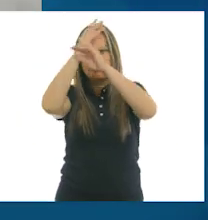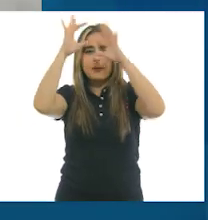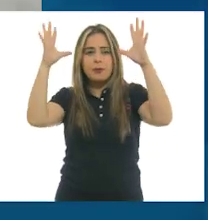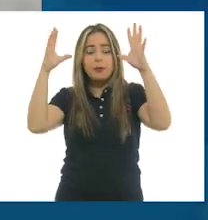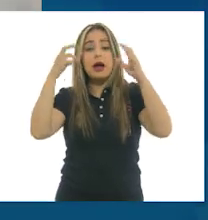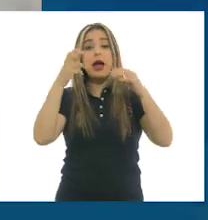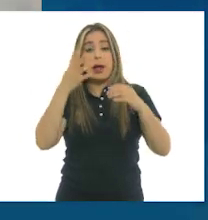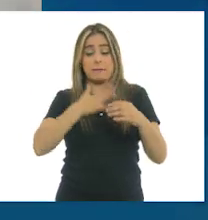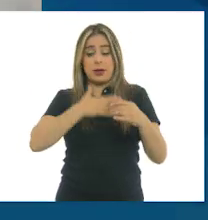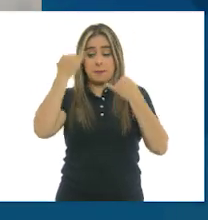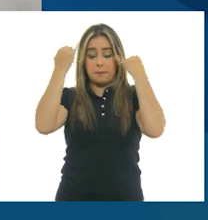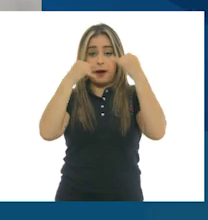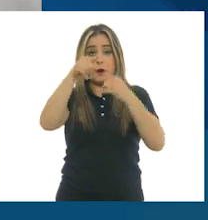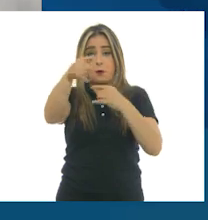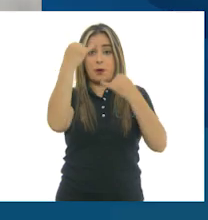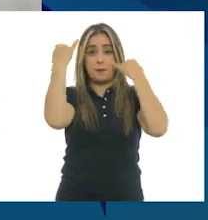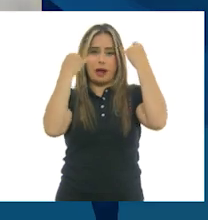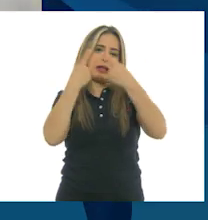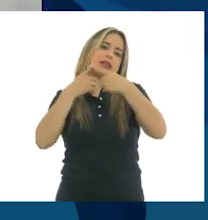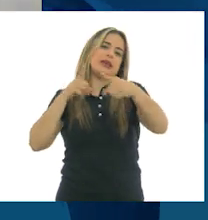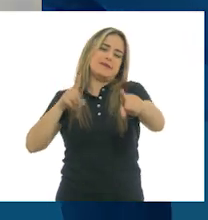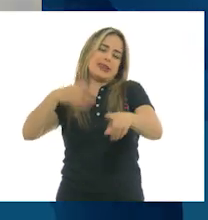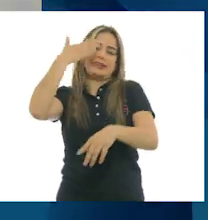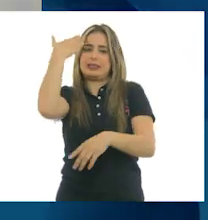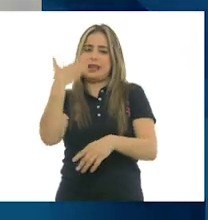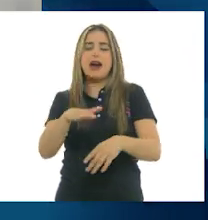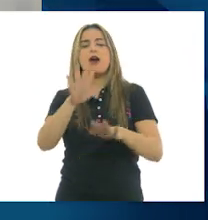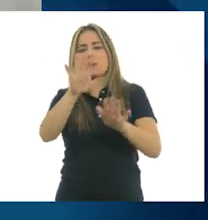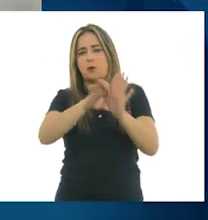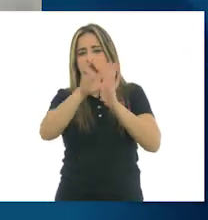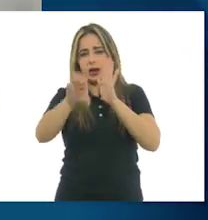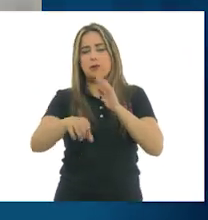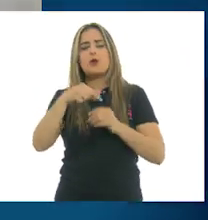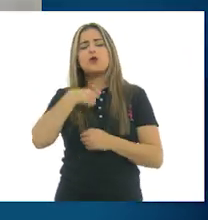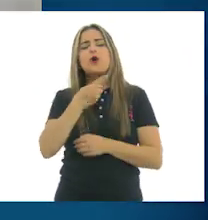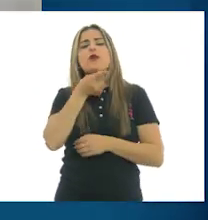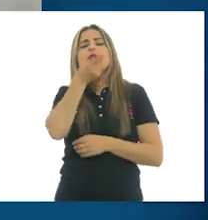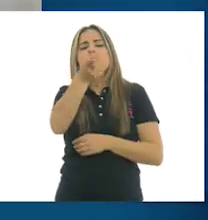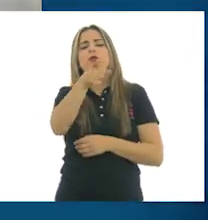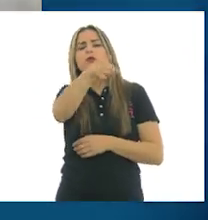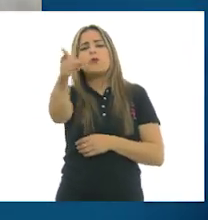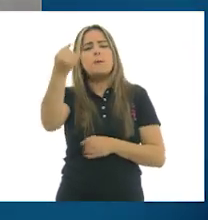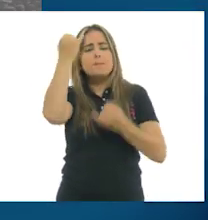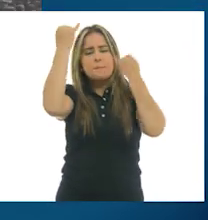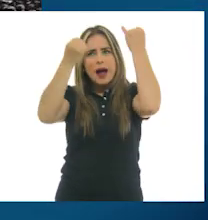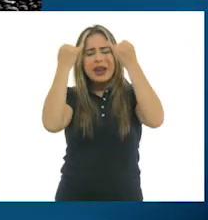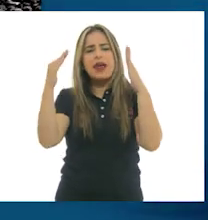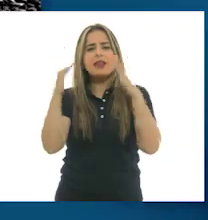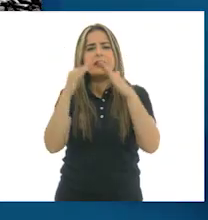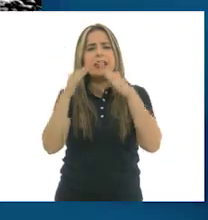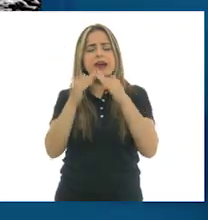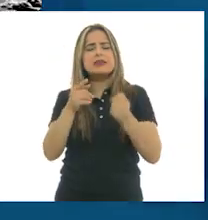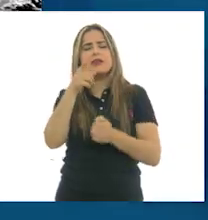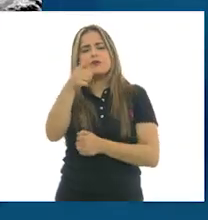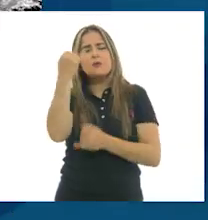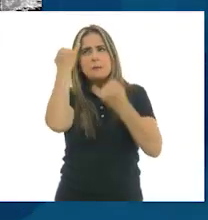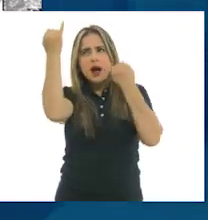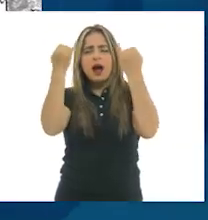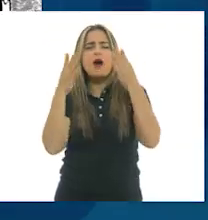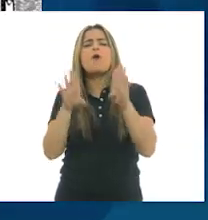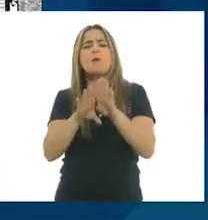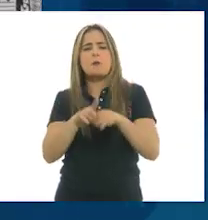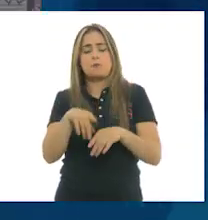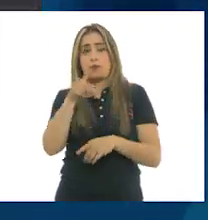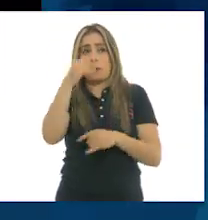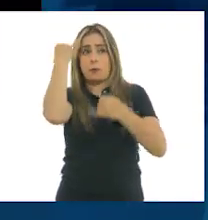espacio. Por ejemplo, si les pido que imaginen una casa, ¿cómo es esa casa que se imagina? Puede ser como